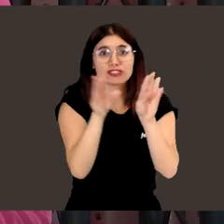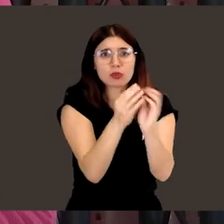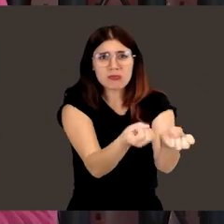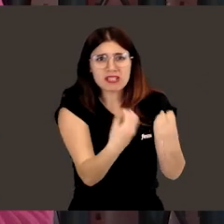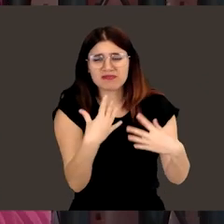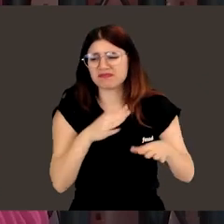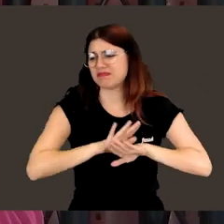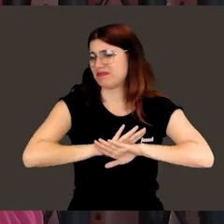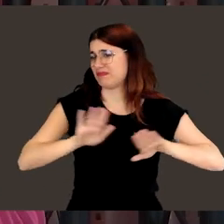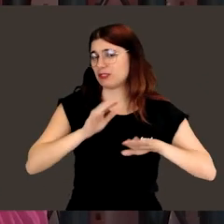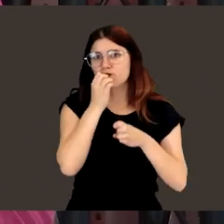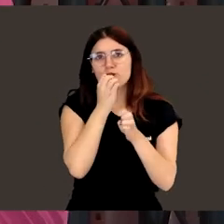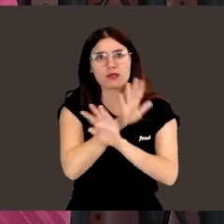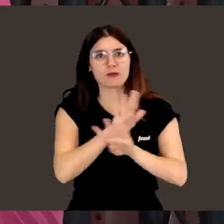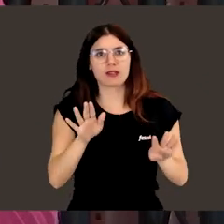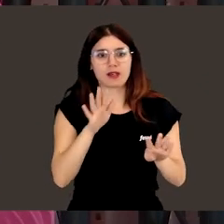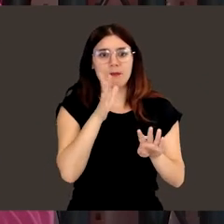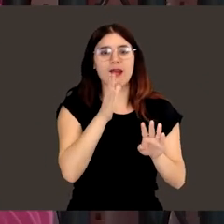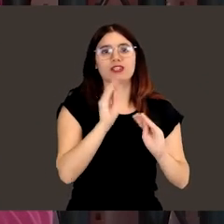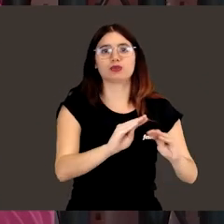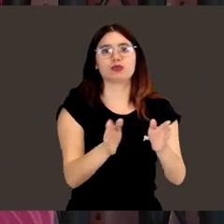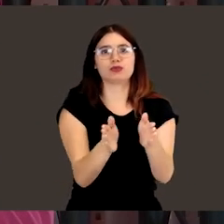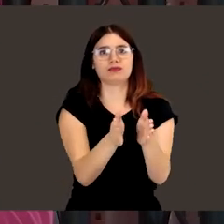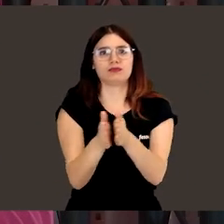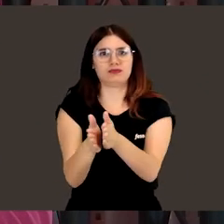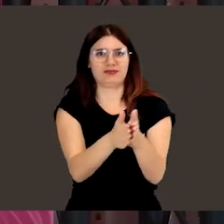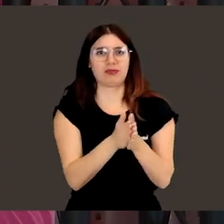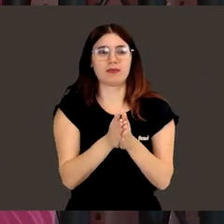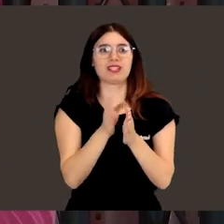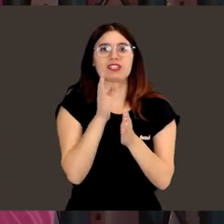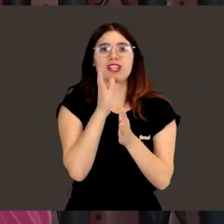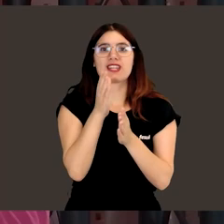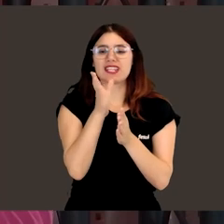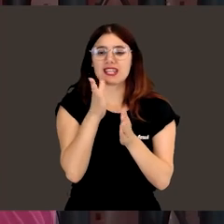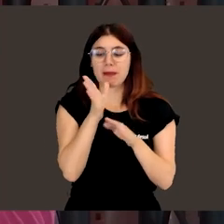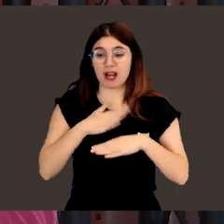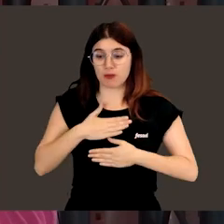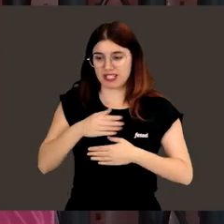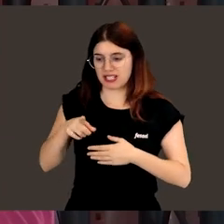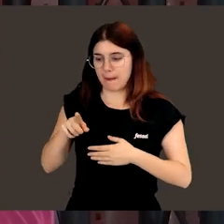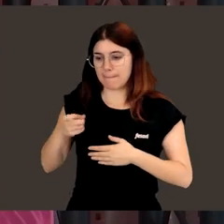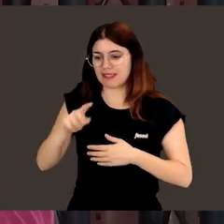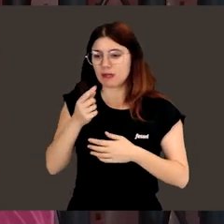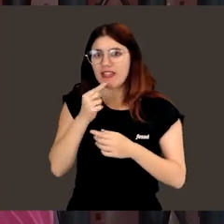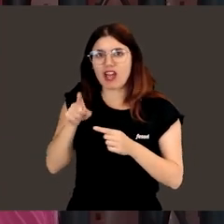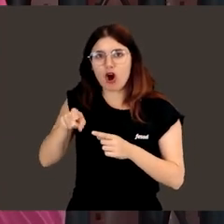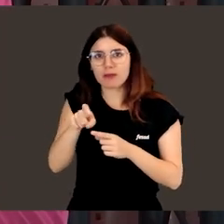el resumen que hizo a las nanopartículas que hacemos, le llamaba hormiguitas, que llevaban los